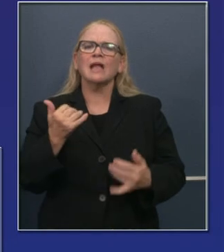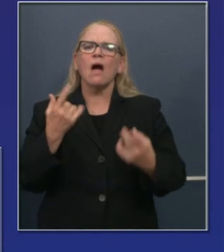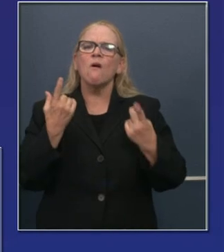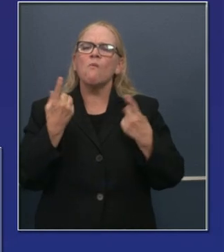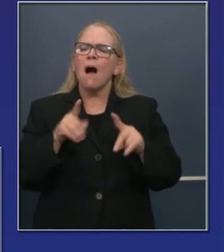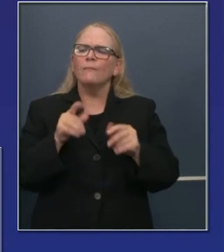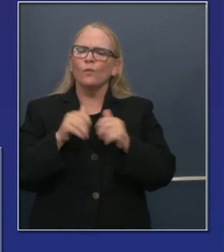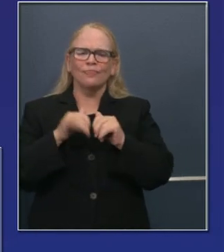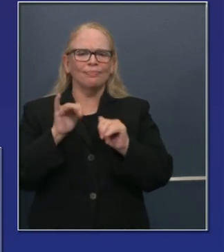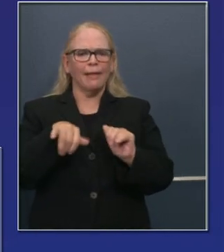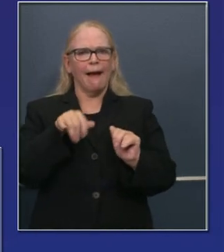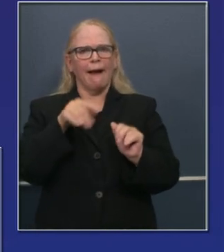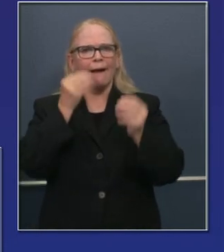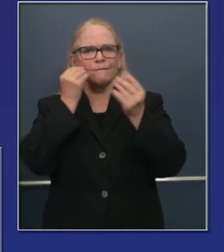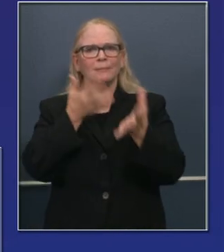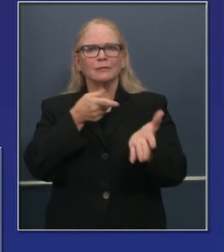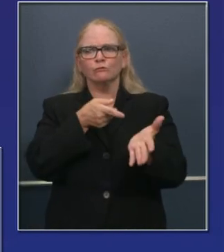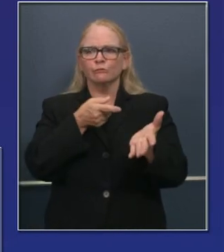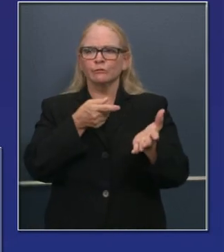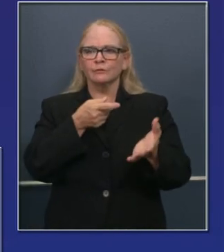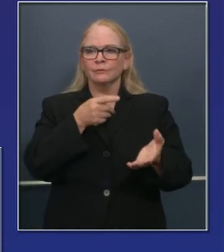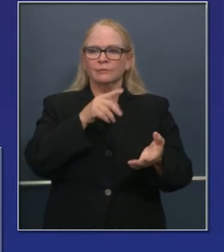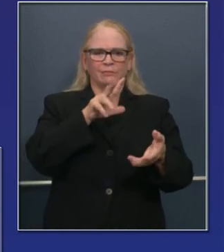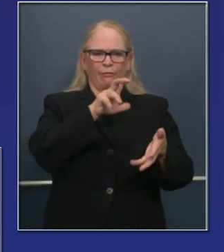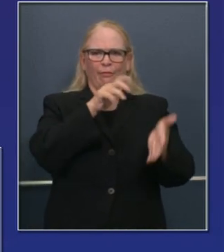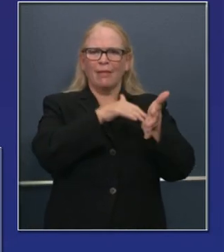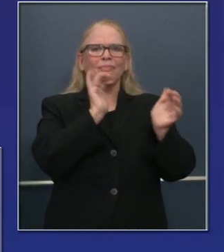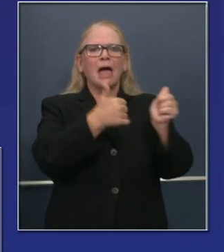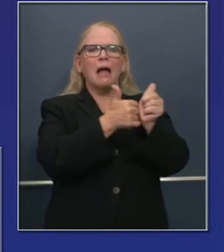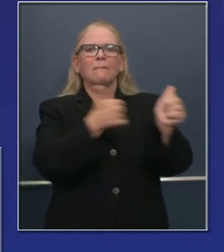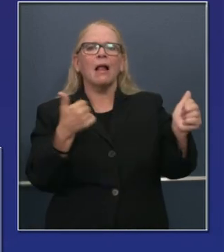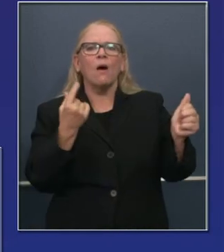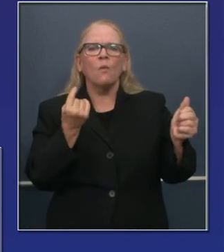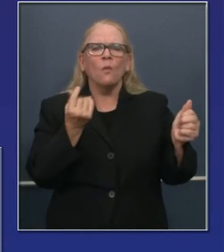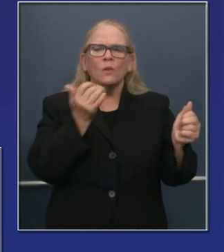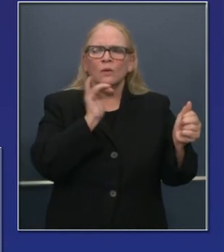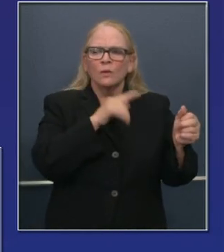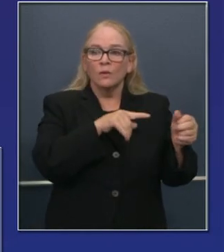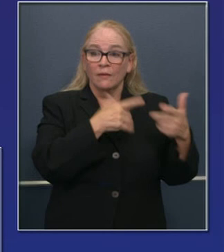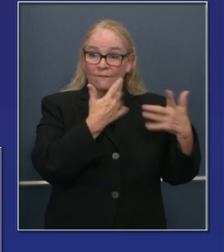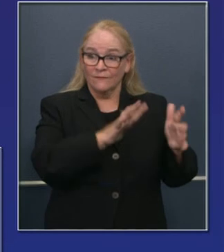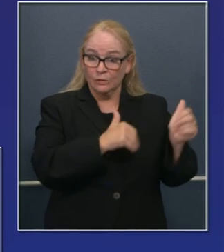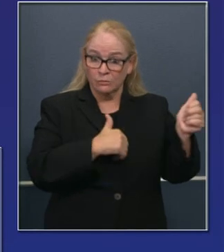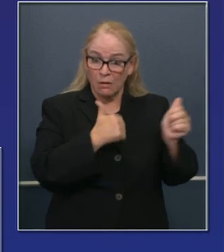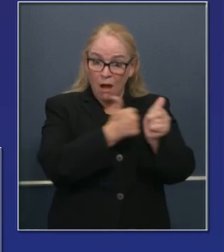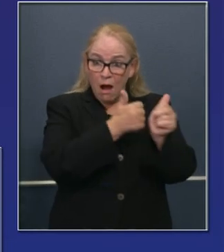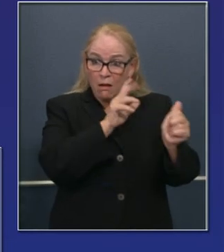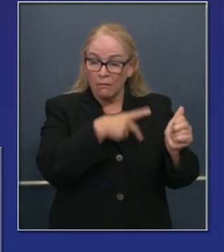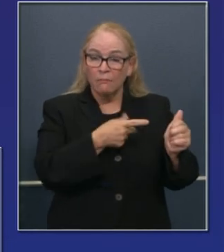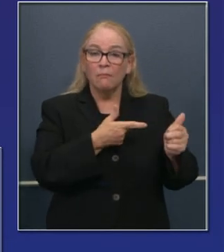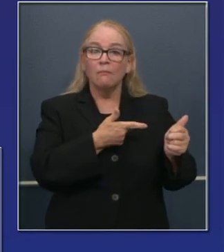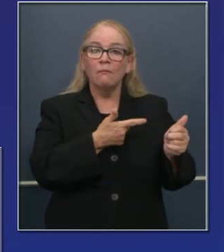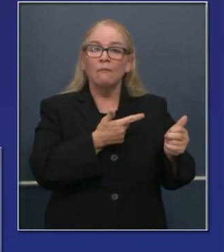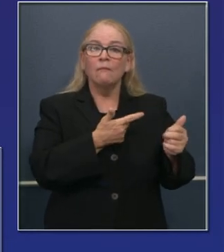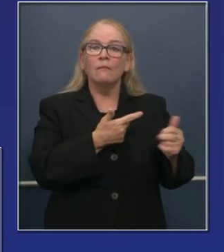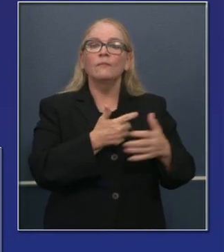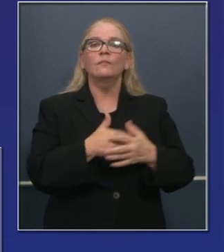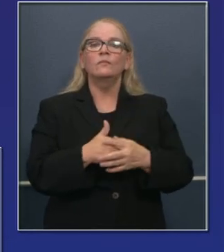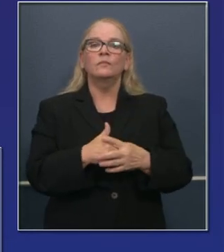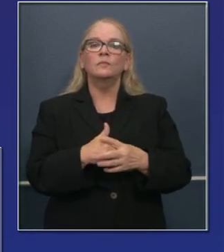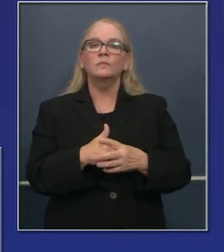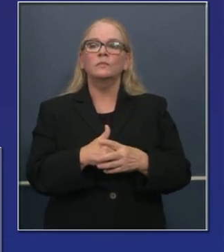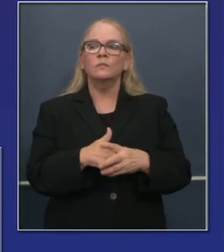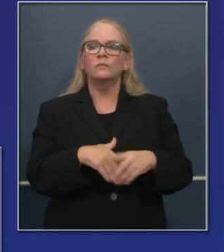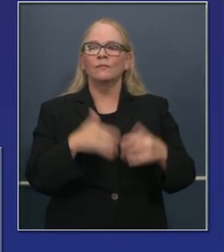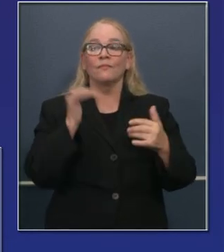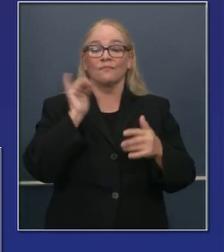en estos casos que han sido procesados a través de CalReady? Los gobiernos locales lo tienen a su acceso. Al terminar de procesar